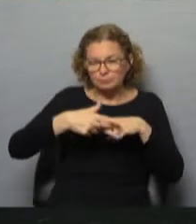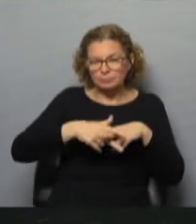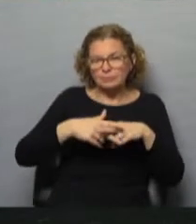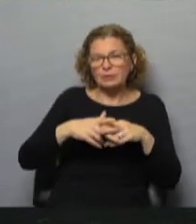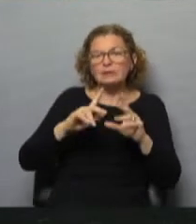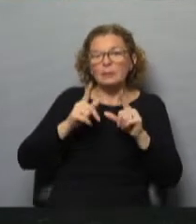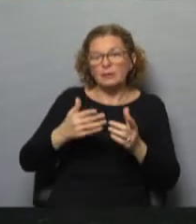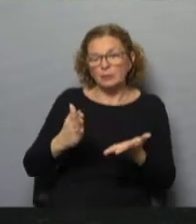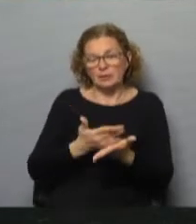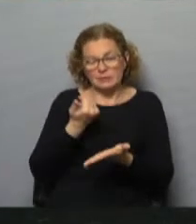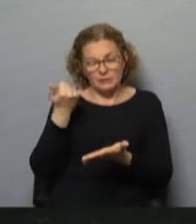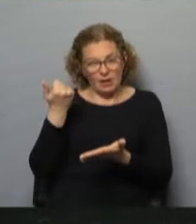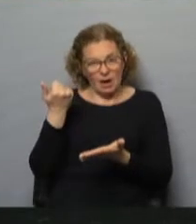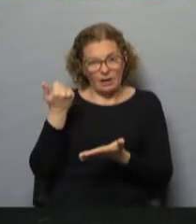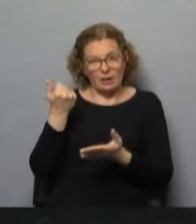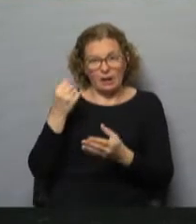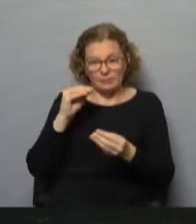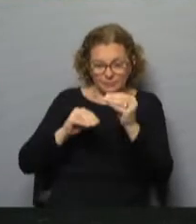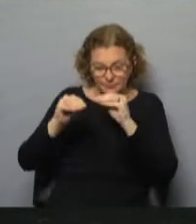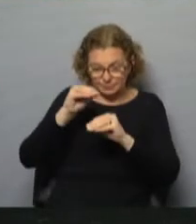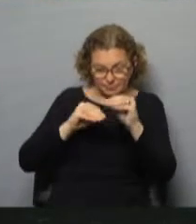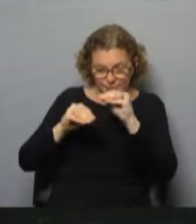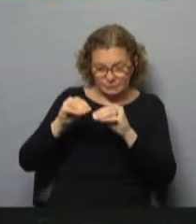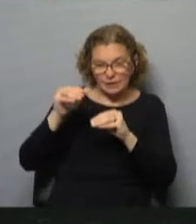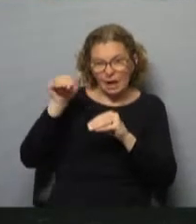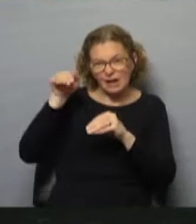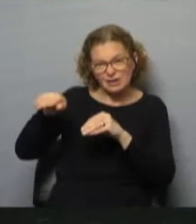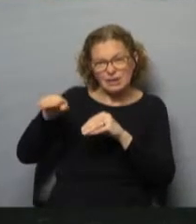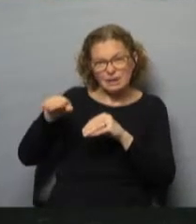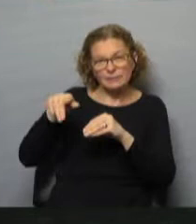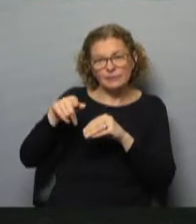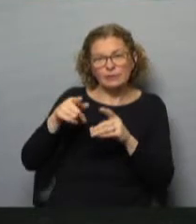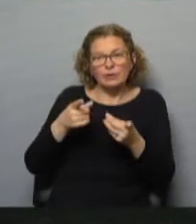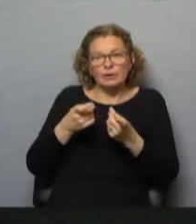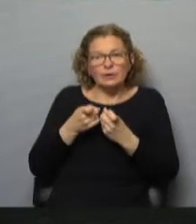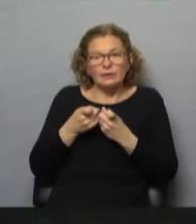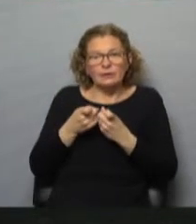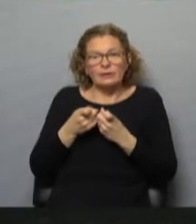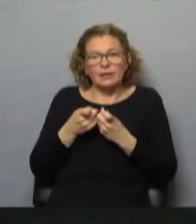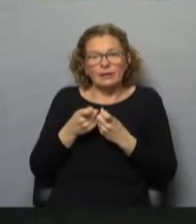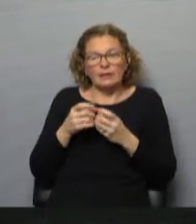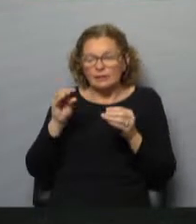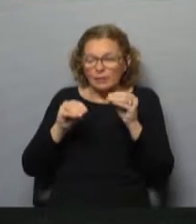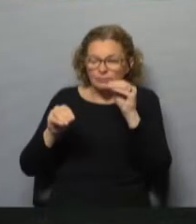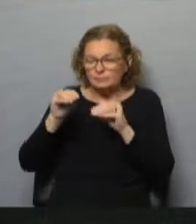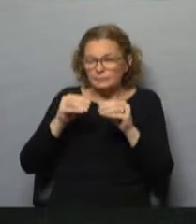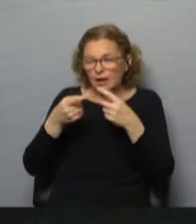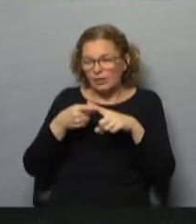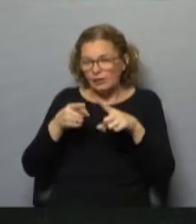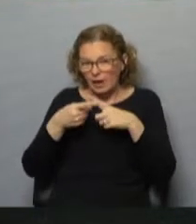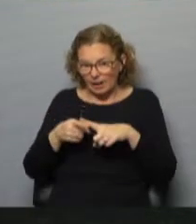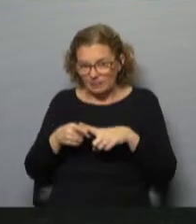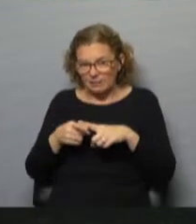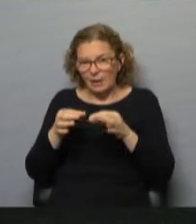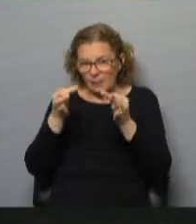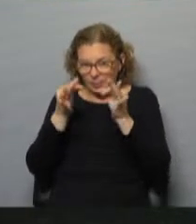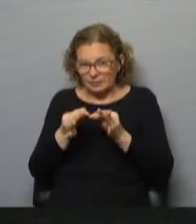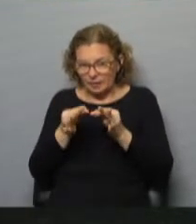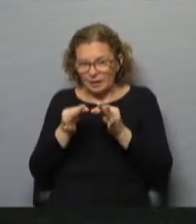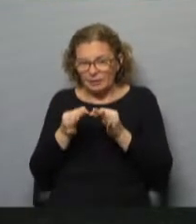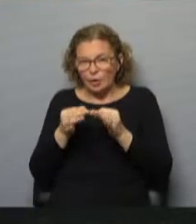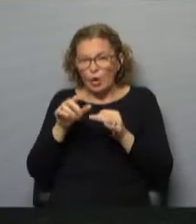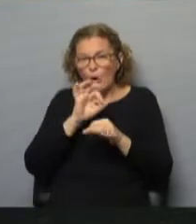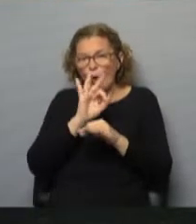retirar y llevarse a mantenimiento y reparar allí. Eso necesita de repuestos y de cuestiones un poco más especializadas.